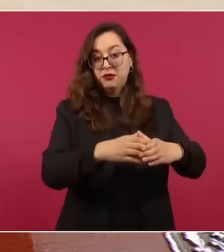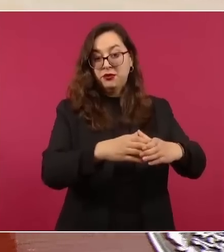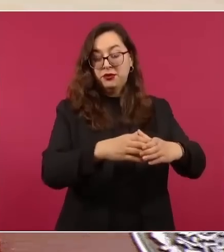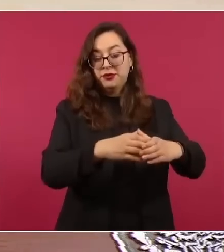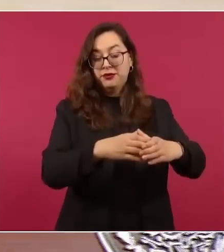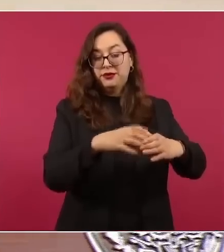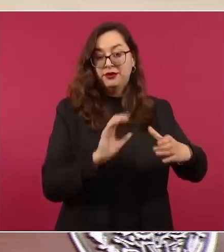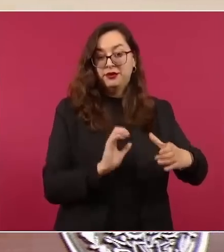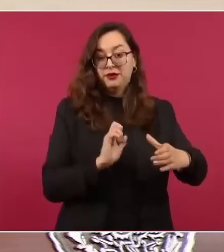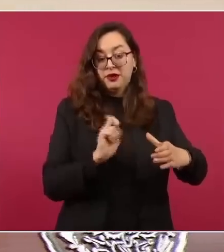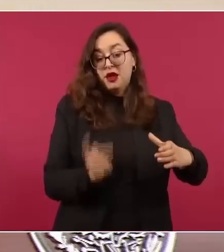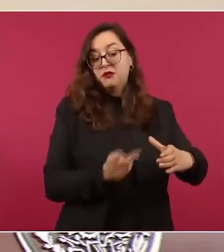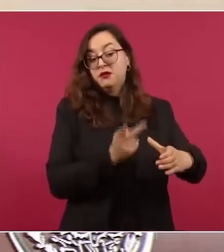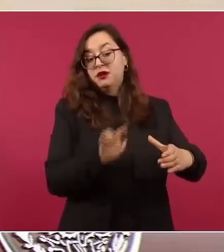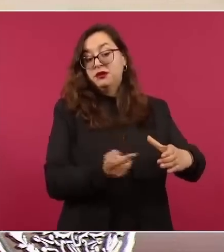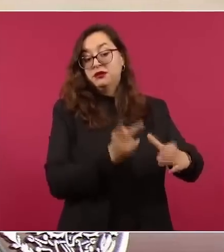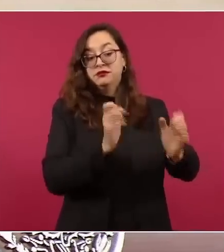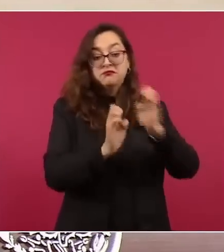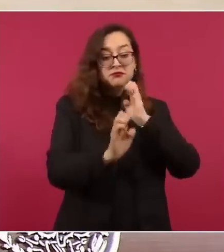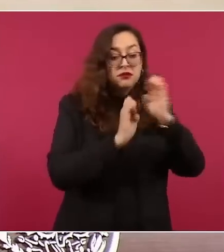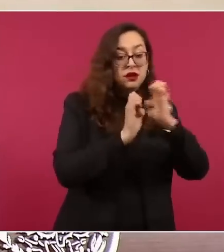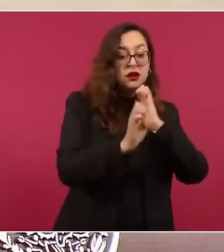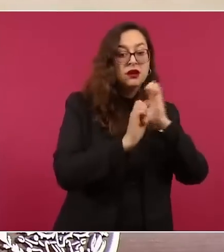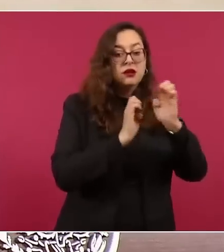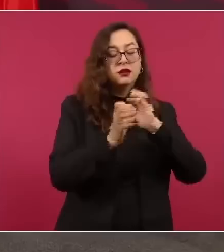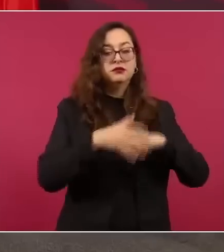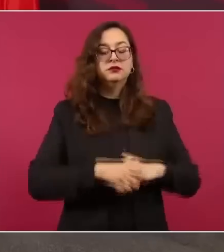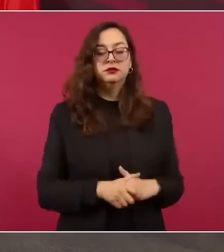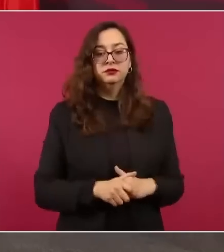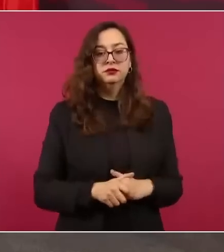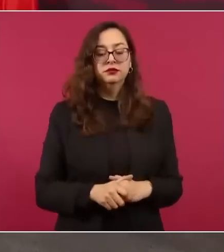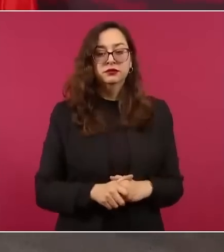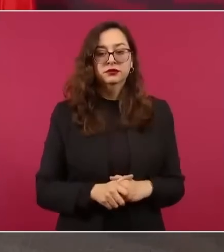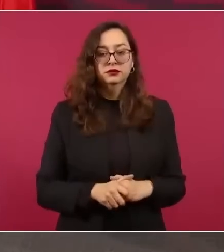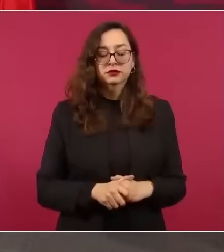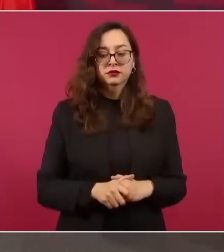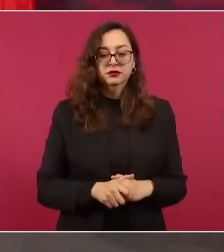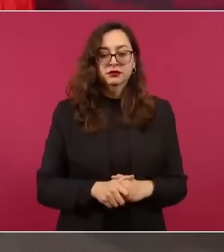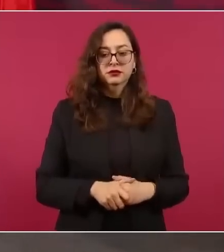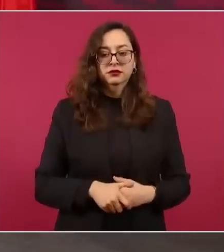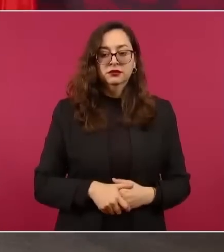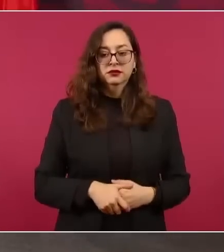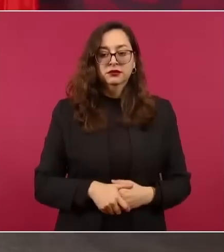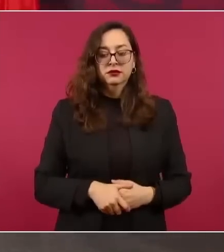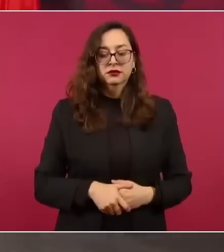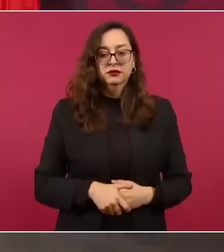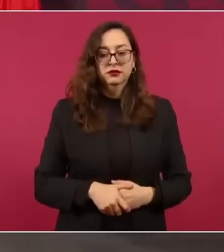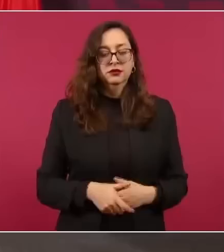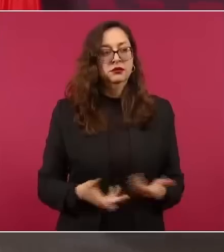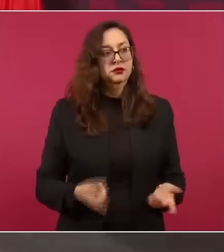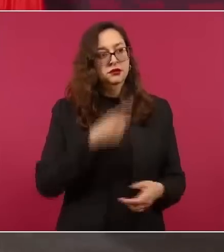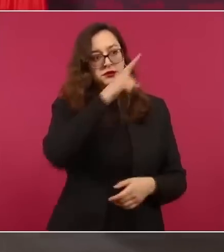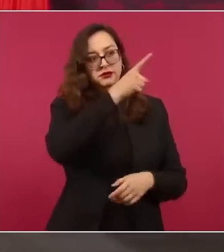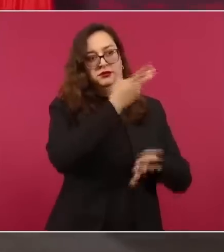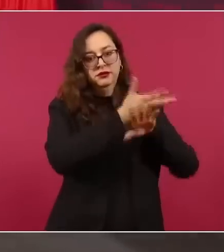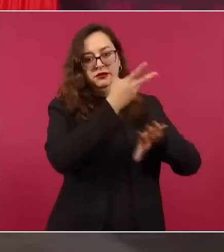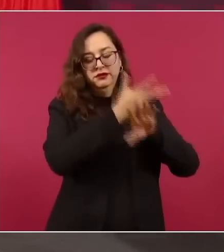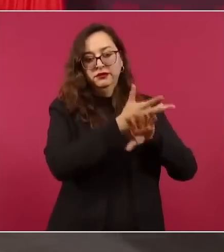¿cómo se les llaman?, corresponsales,